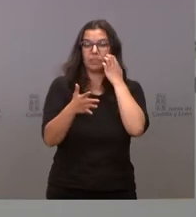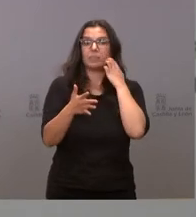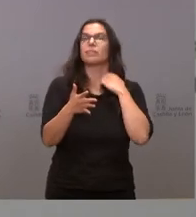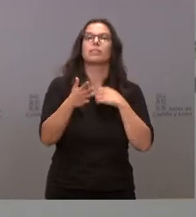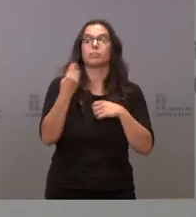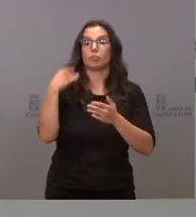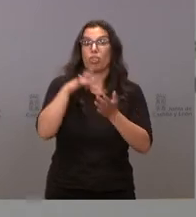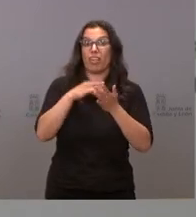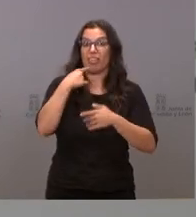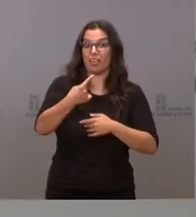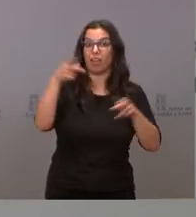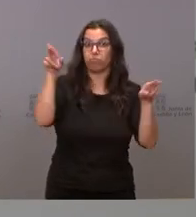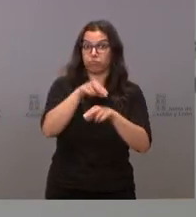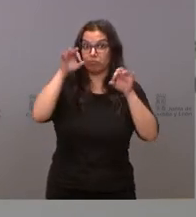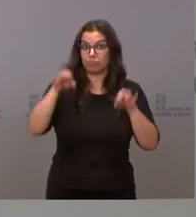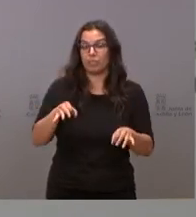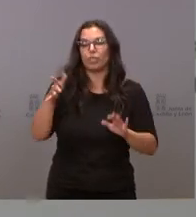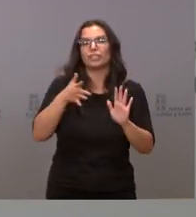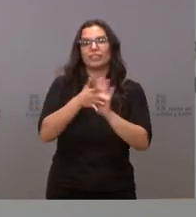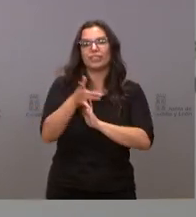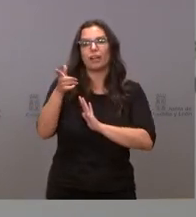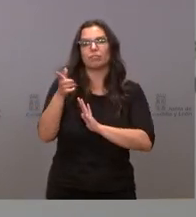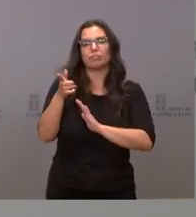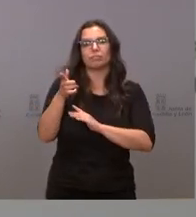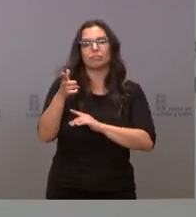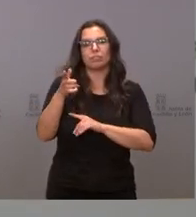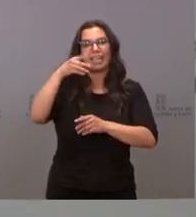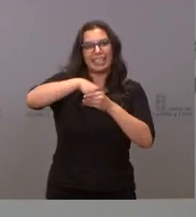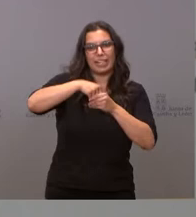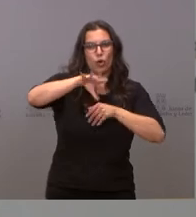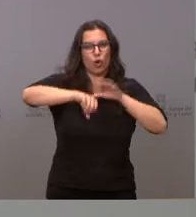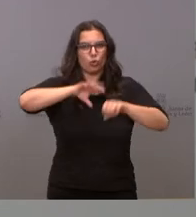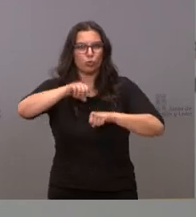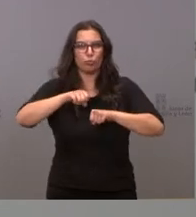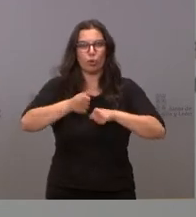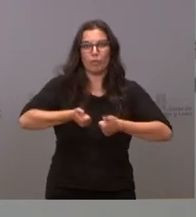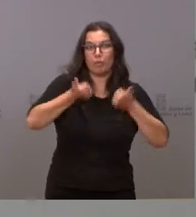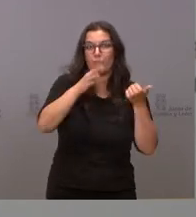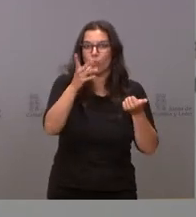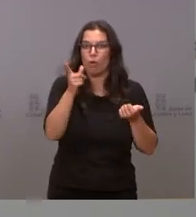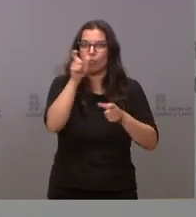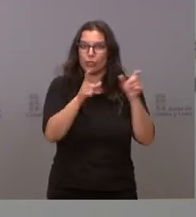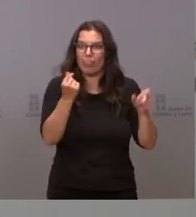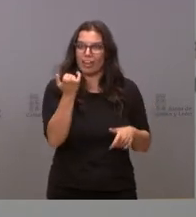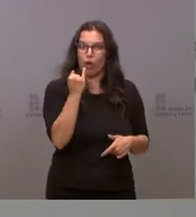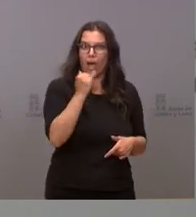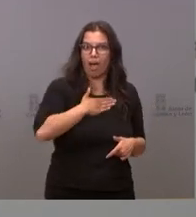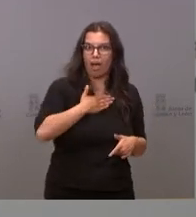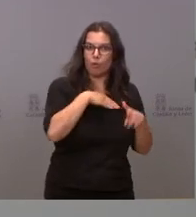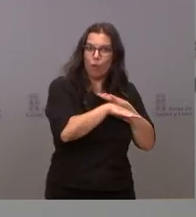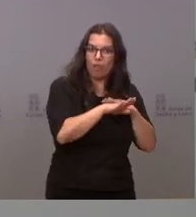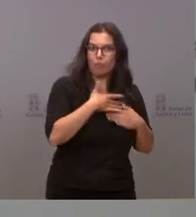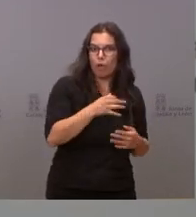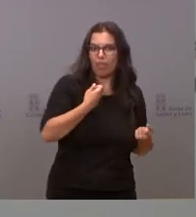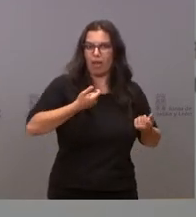esta medida estimula, por un lado, la demanda interna porque favorece el ahorro y favorece